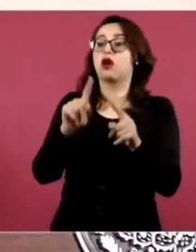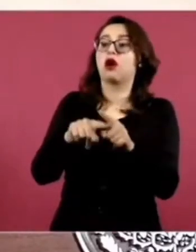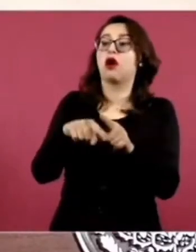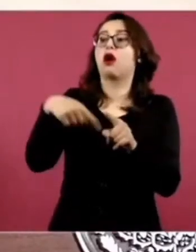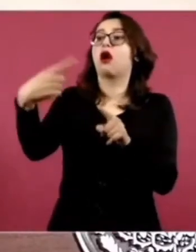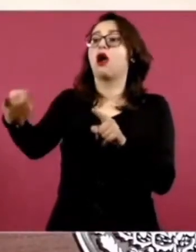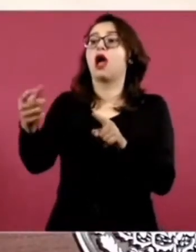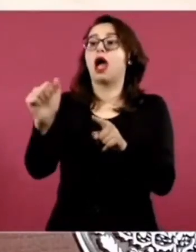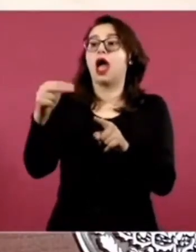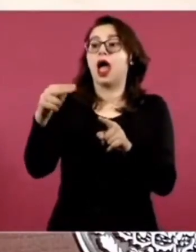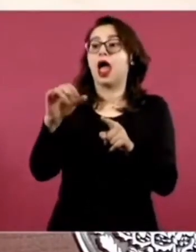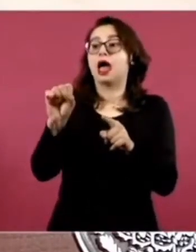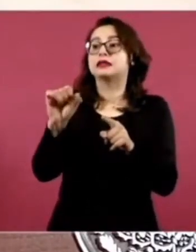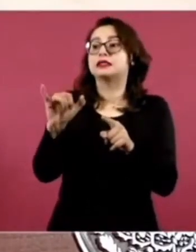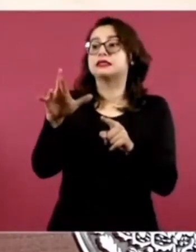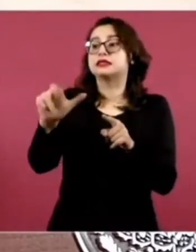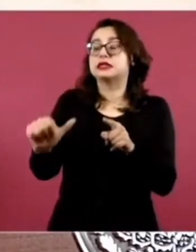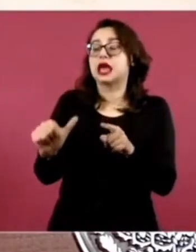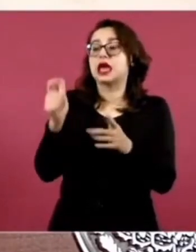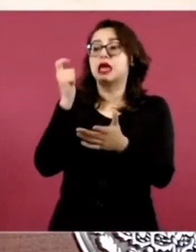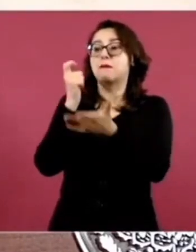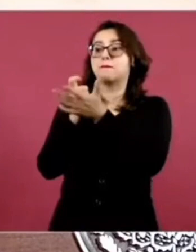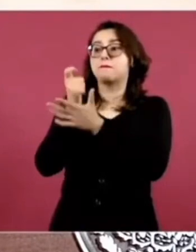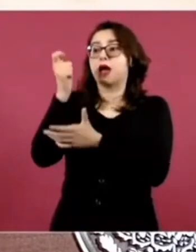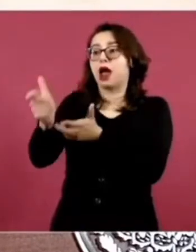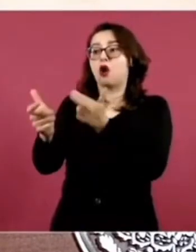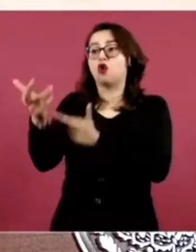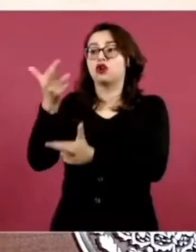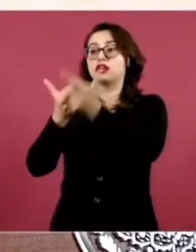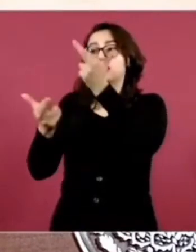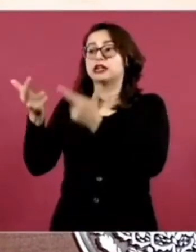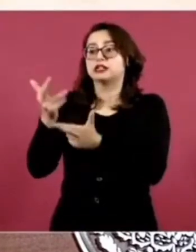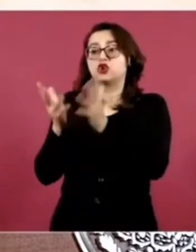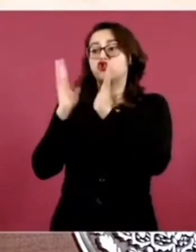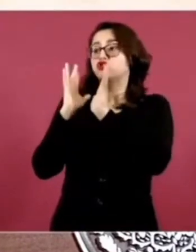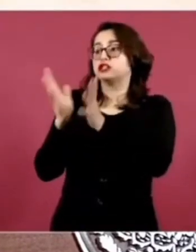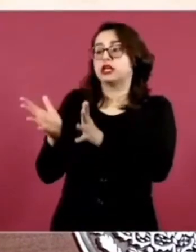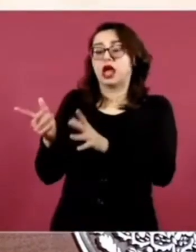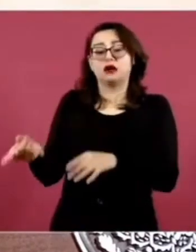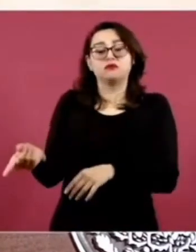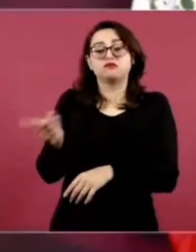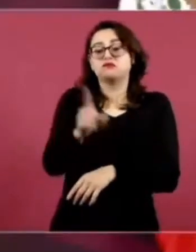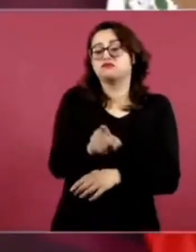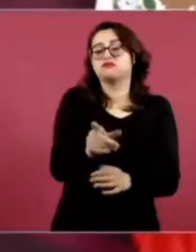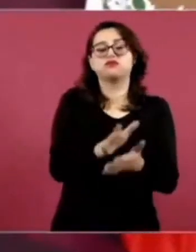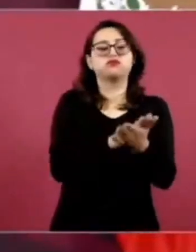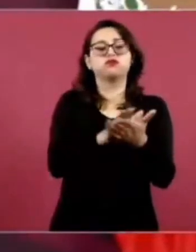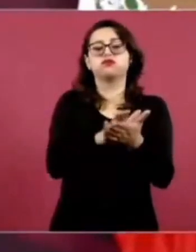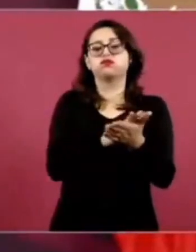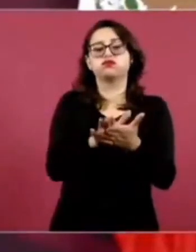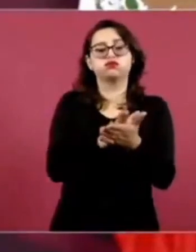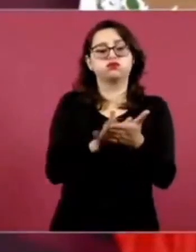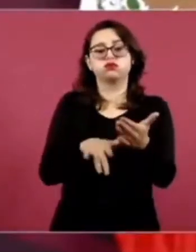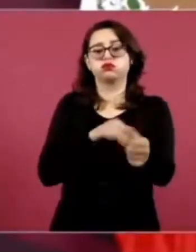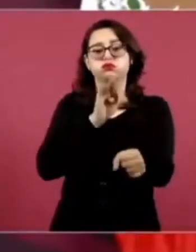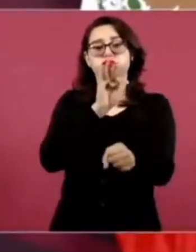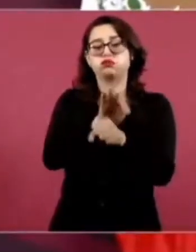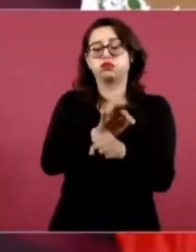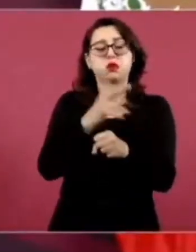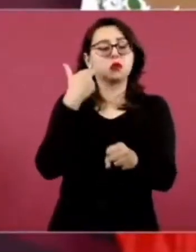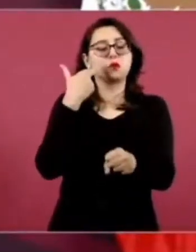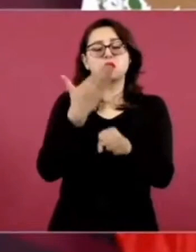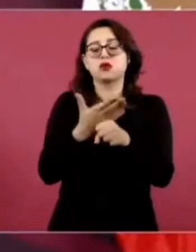pues ya no hay daño que reparar. Luego, entonces, no existe ninguna responsabilidad.